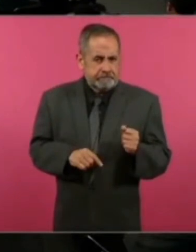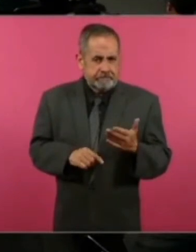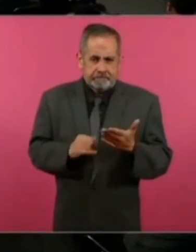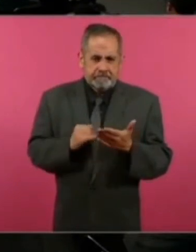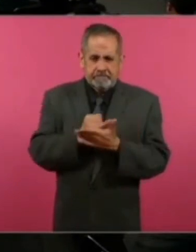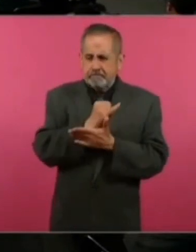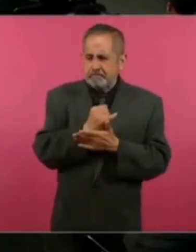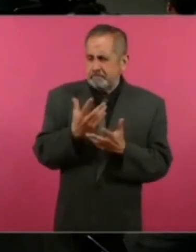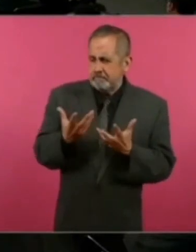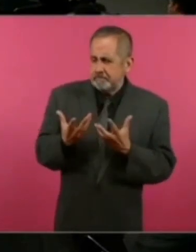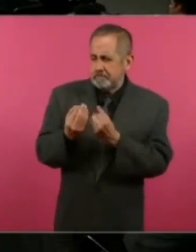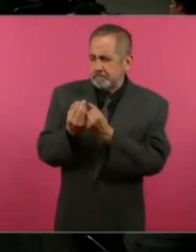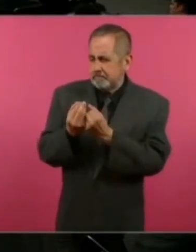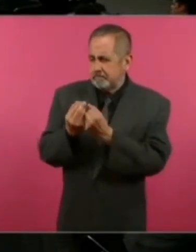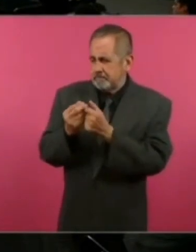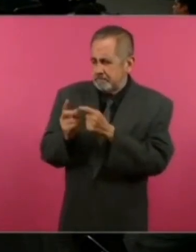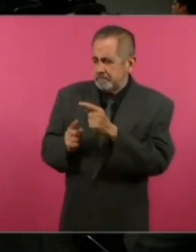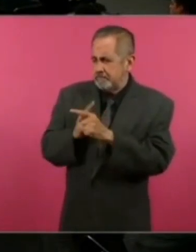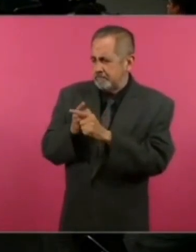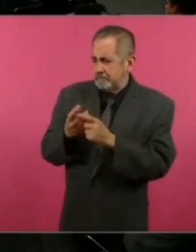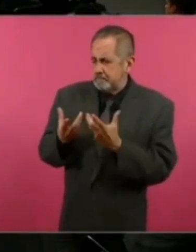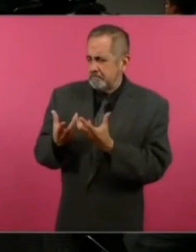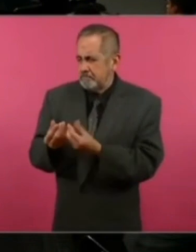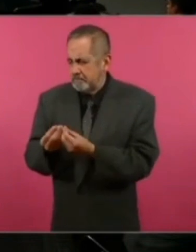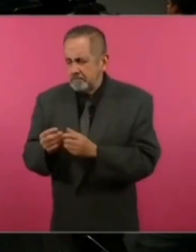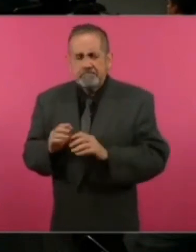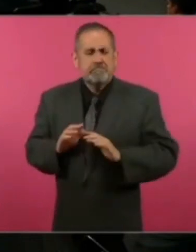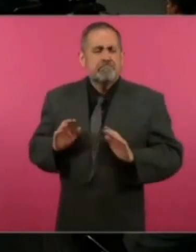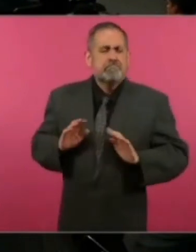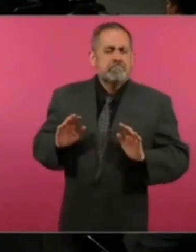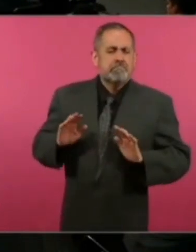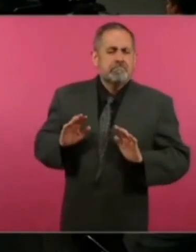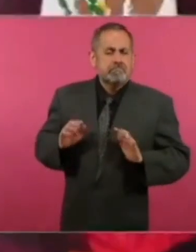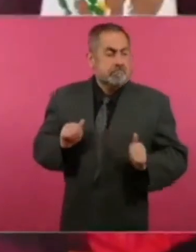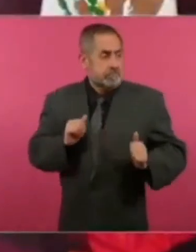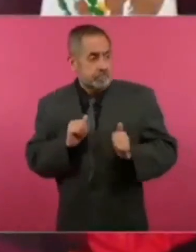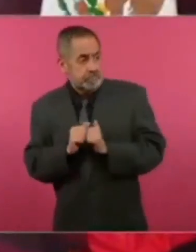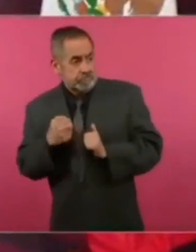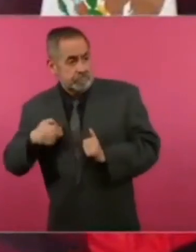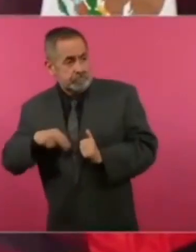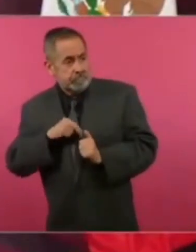adherirse, sumarse, luchar con nosotros.